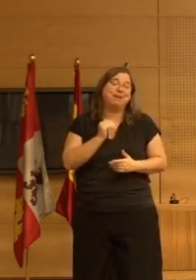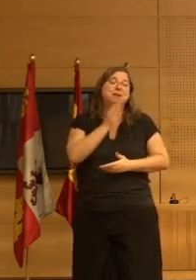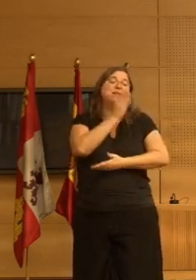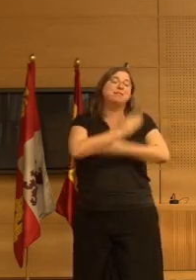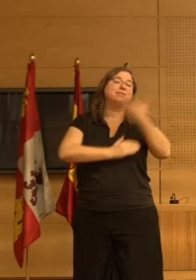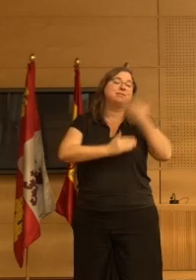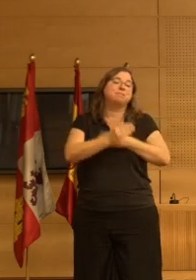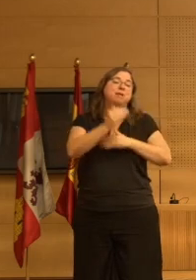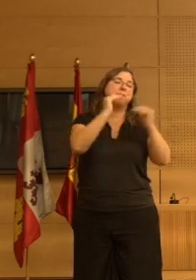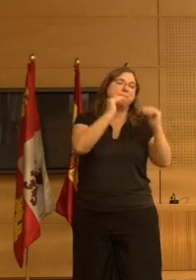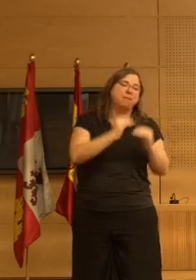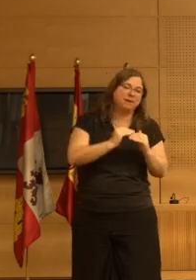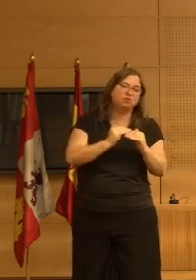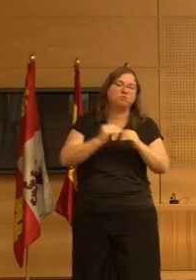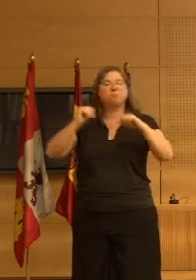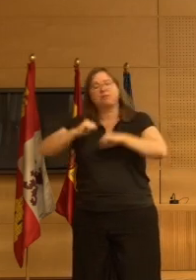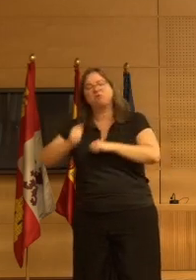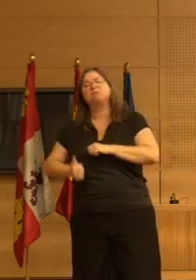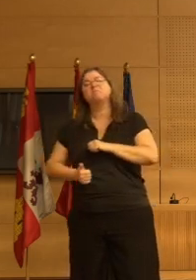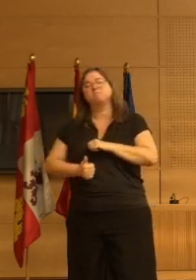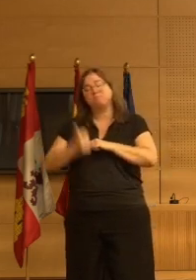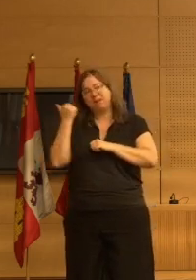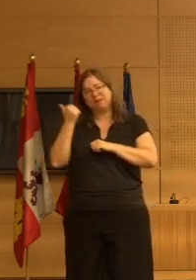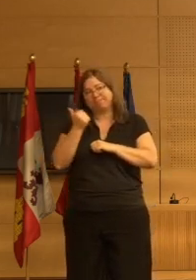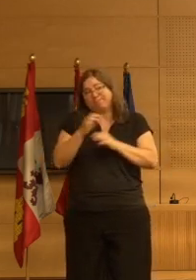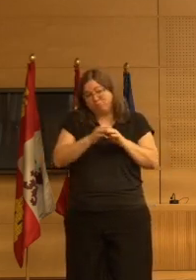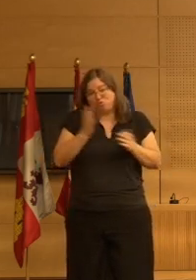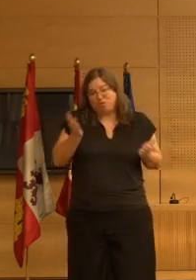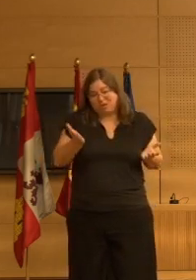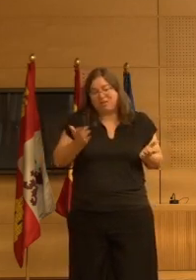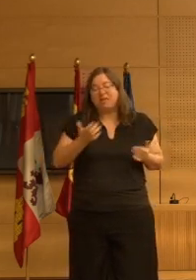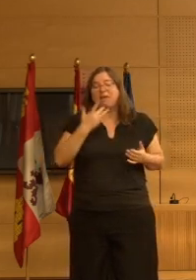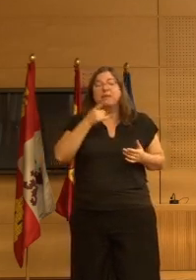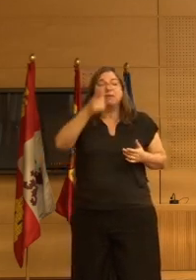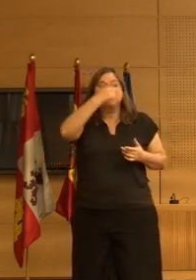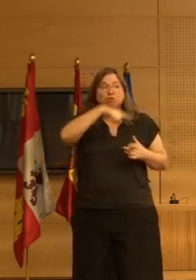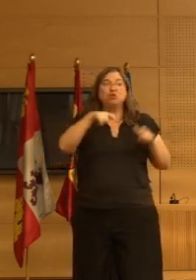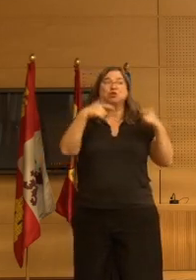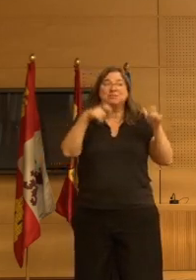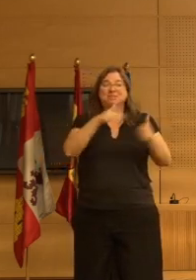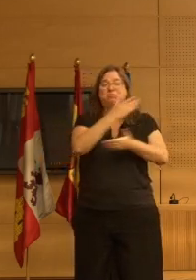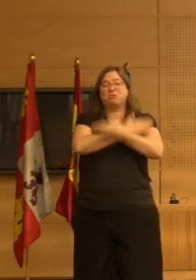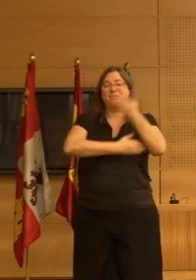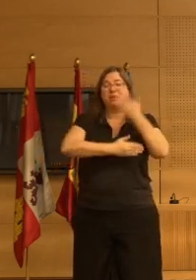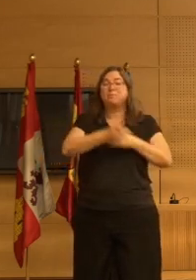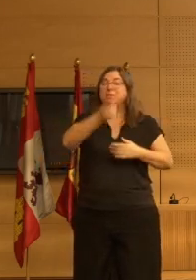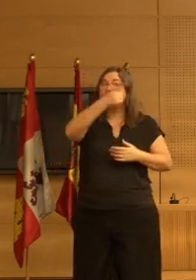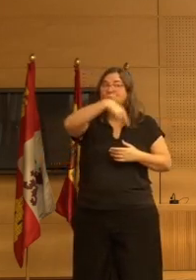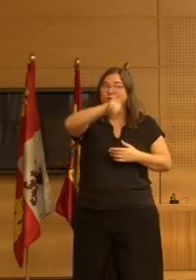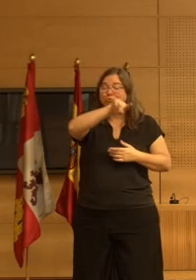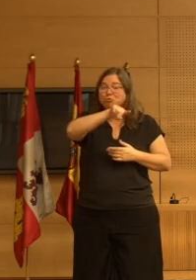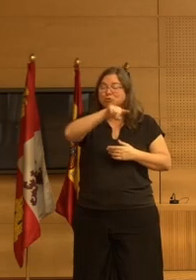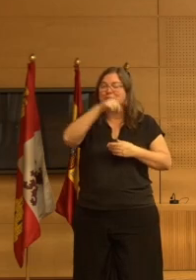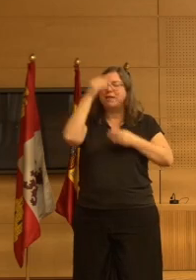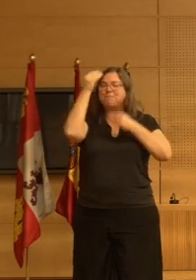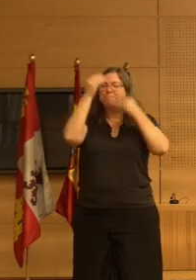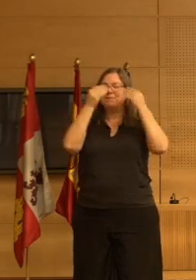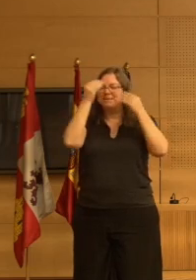experiencias pero yo creo que eso es una cosa que los que estáis en ese sector yo creo que tendríais que plantearos